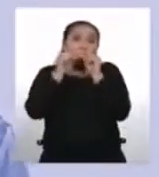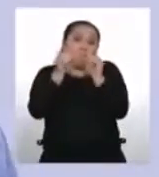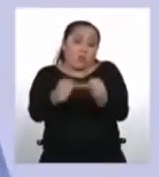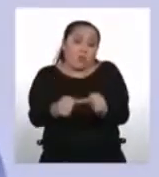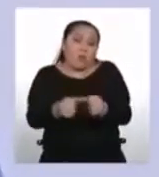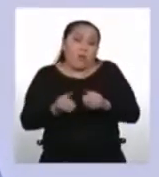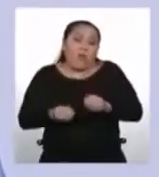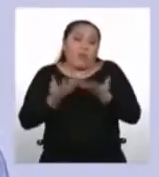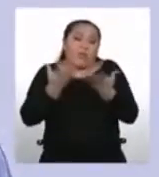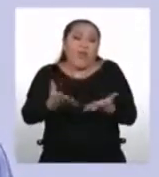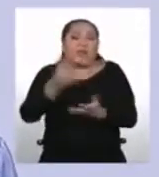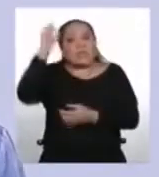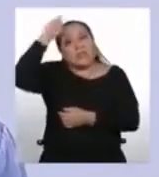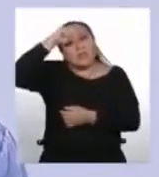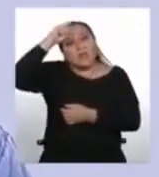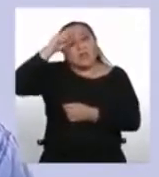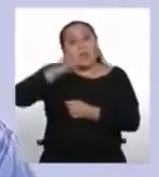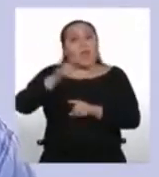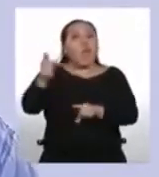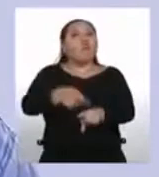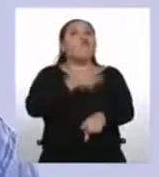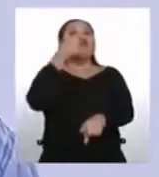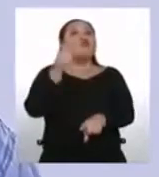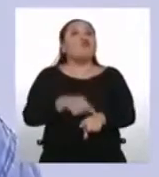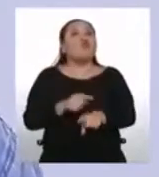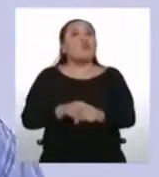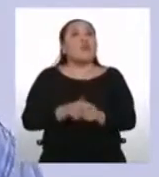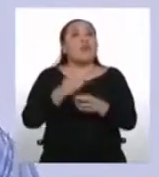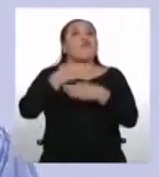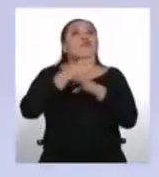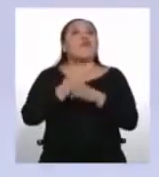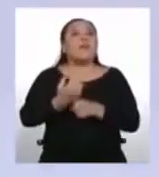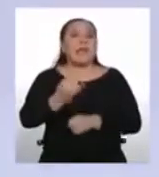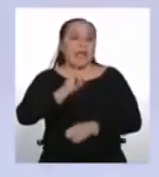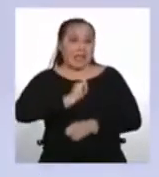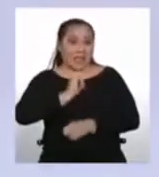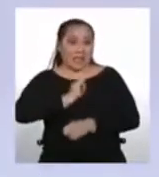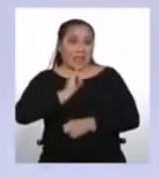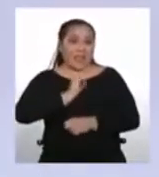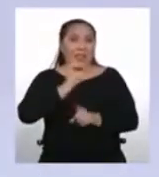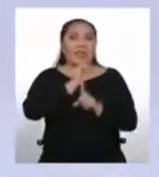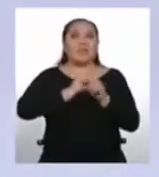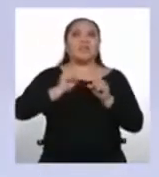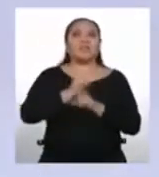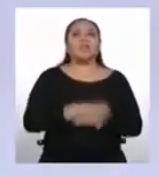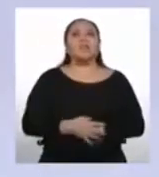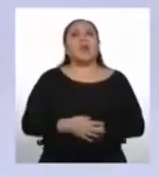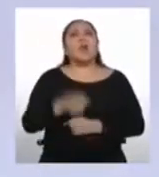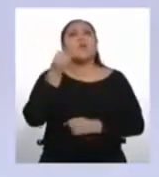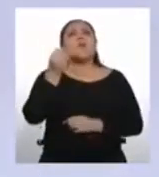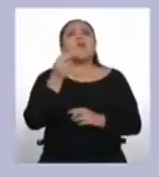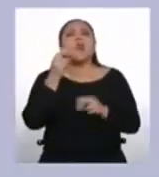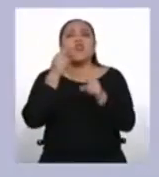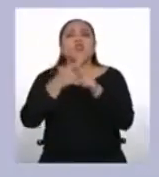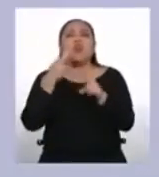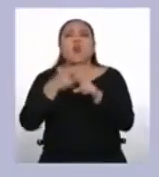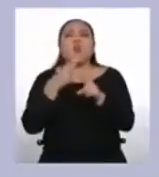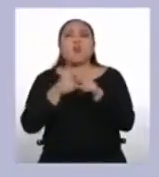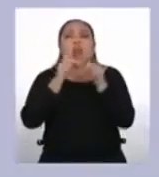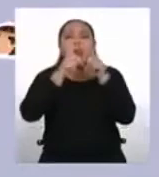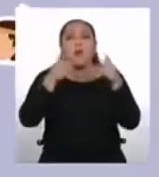transmiten sabiduría, tradición y configuran la identidad de nuestra sociedad. ¿Por qué se llaman lenguas indígenas u originarias?